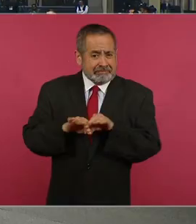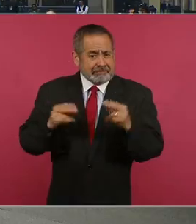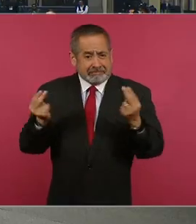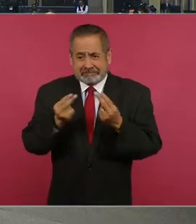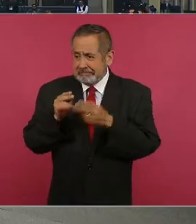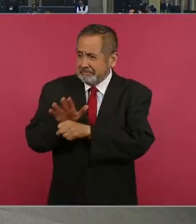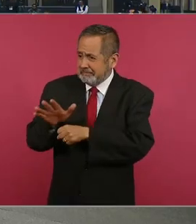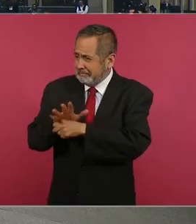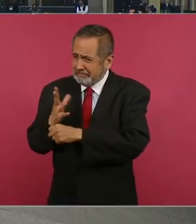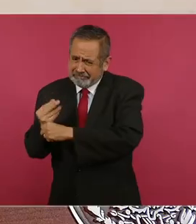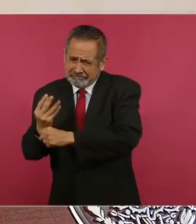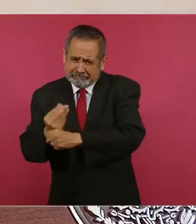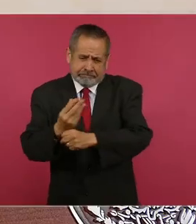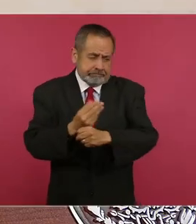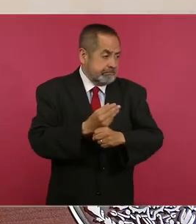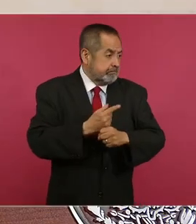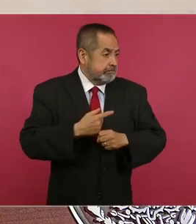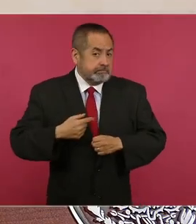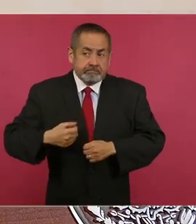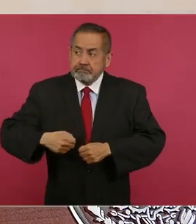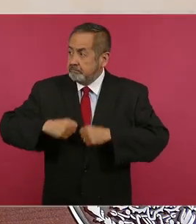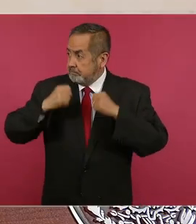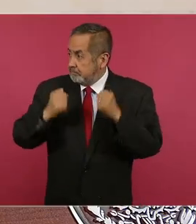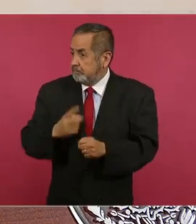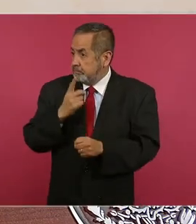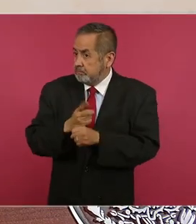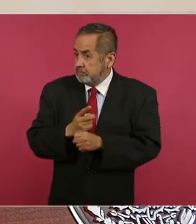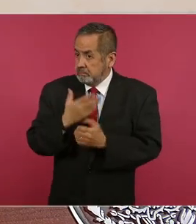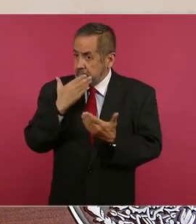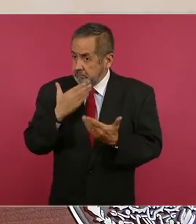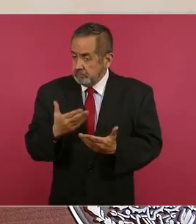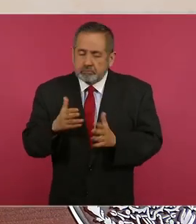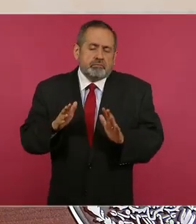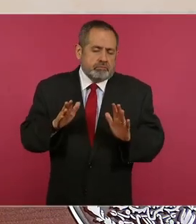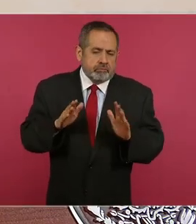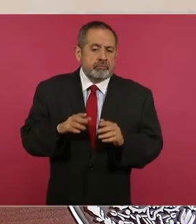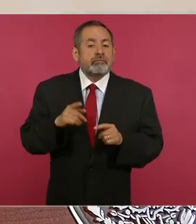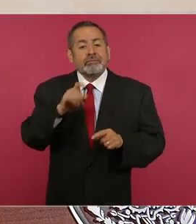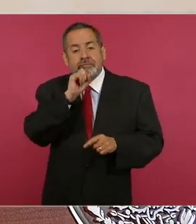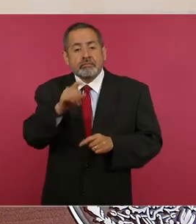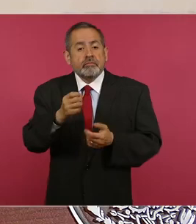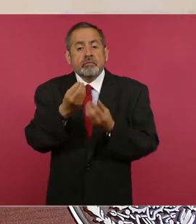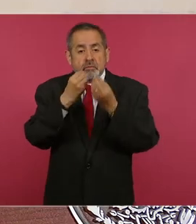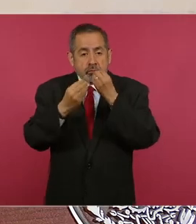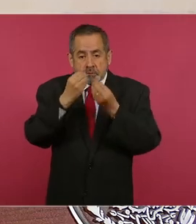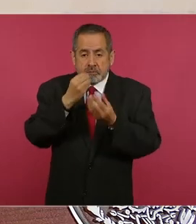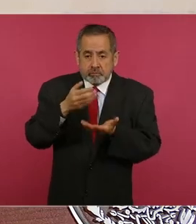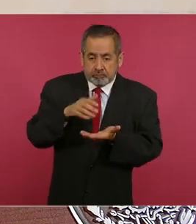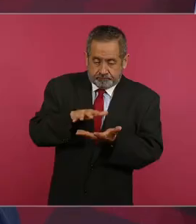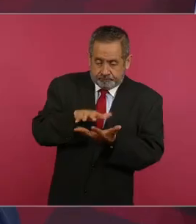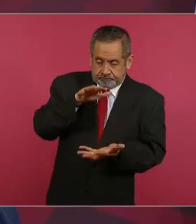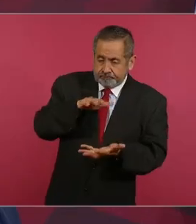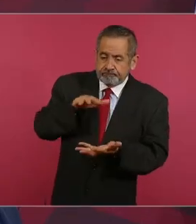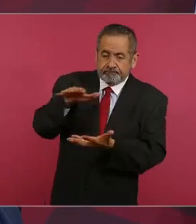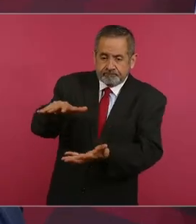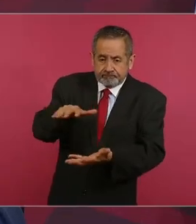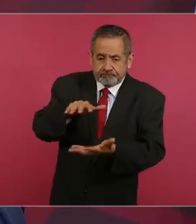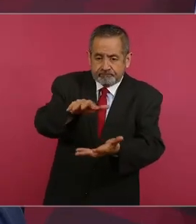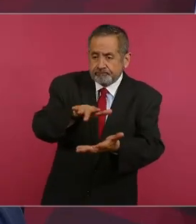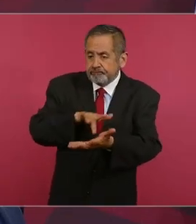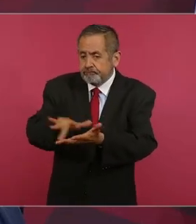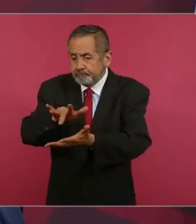seguridad, apoyar con alimentación, con agua.